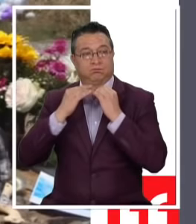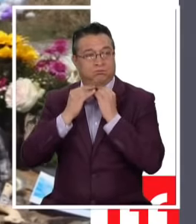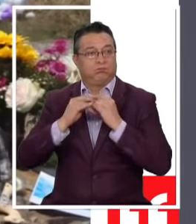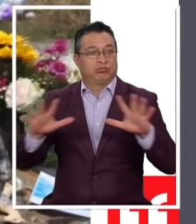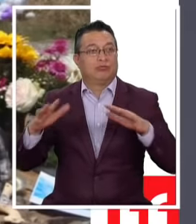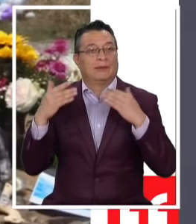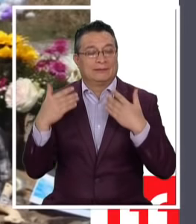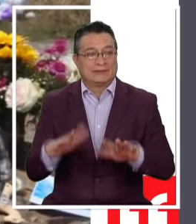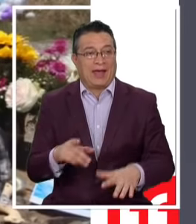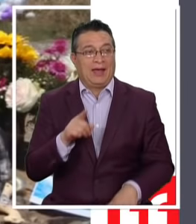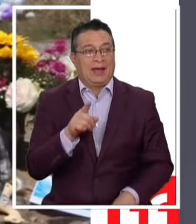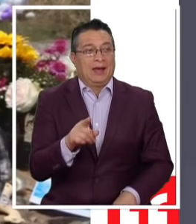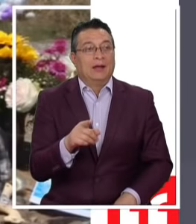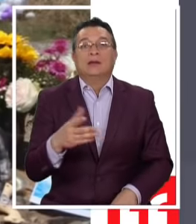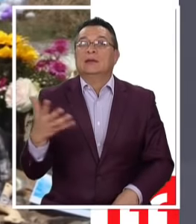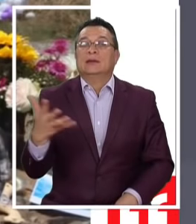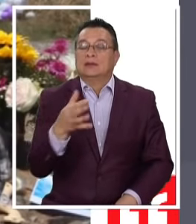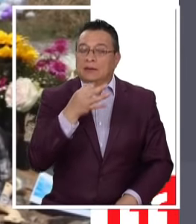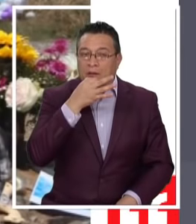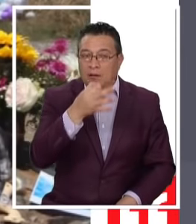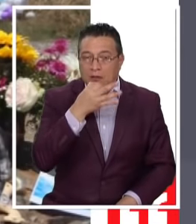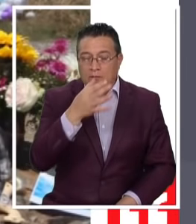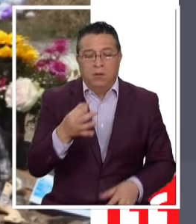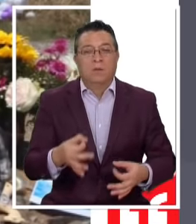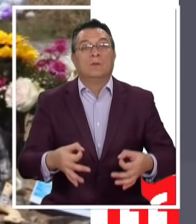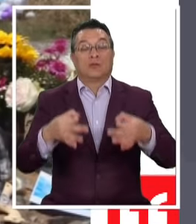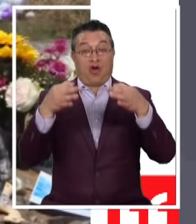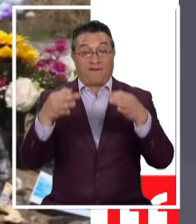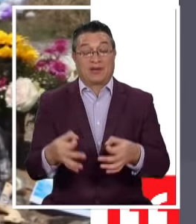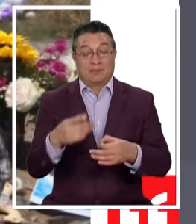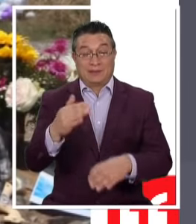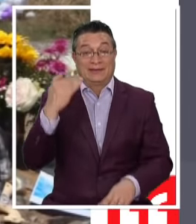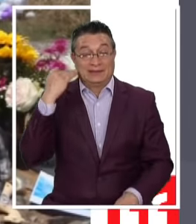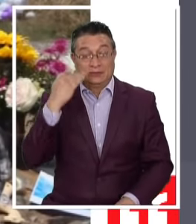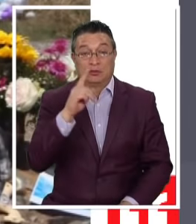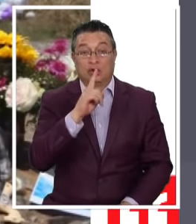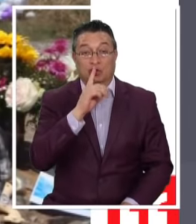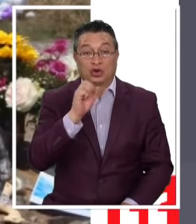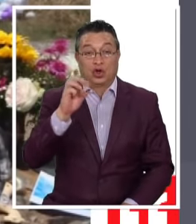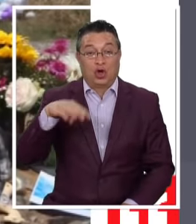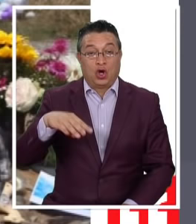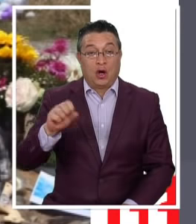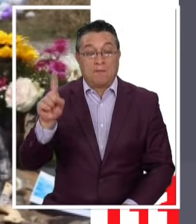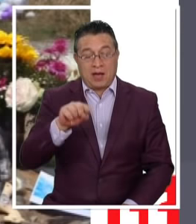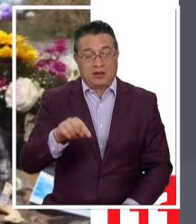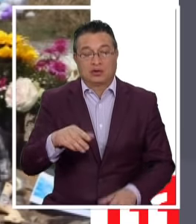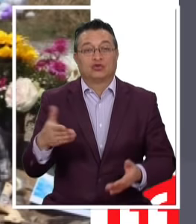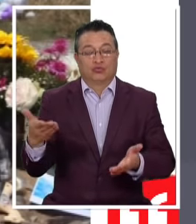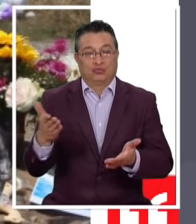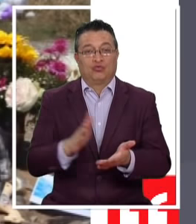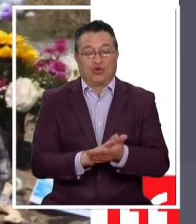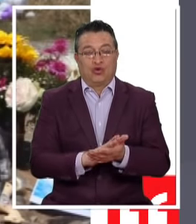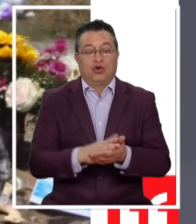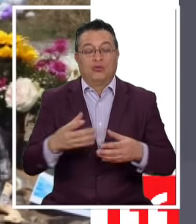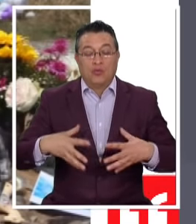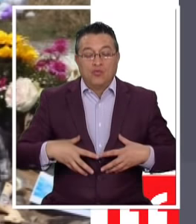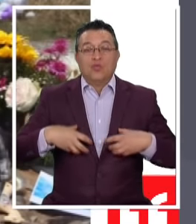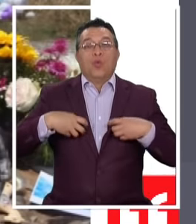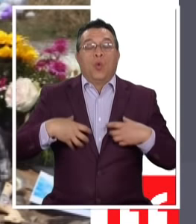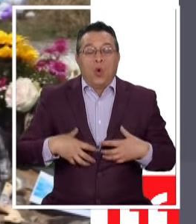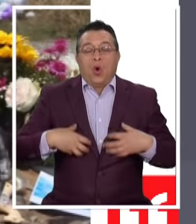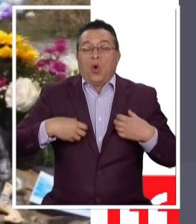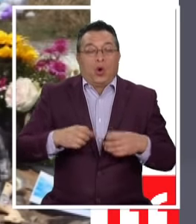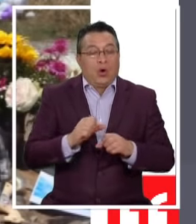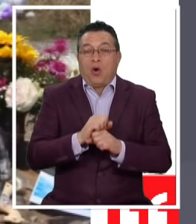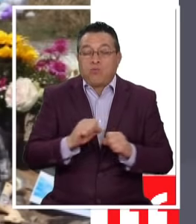Legal Y que básicamente Confirma Que el pequeño Tomás Bravo Habría muerto De inanición Y también de